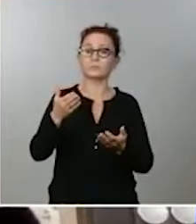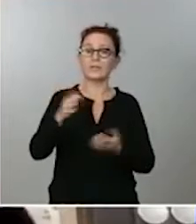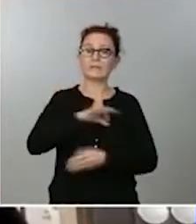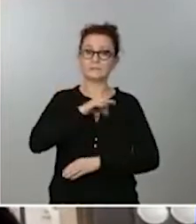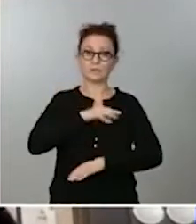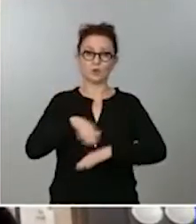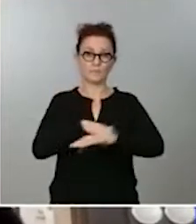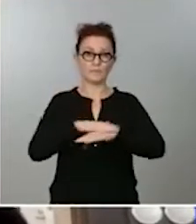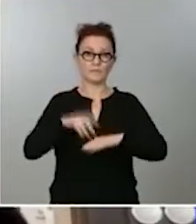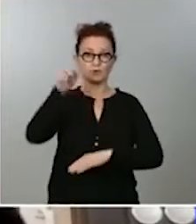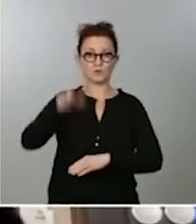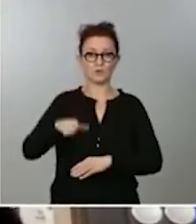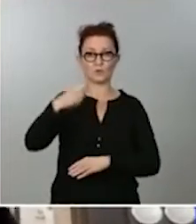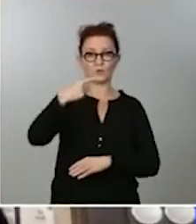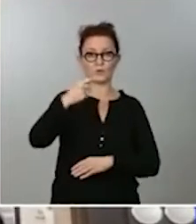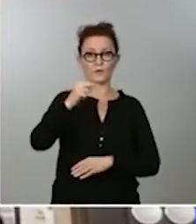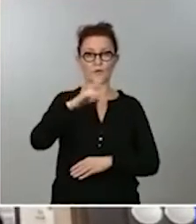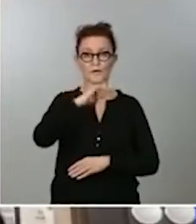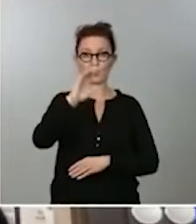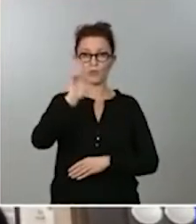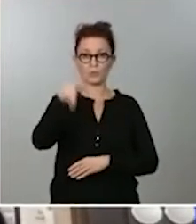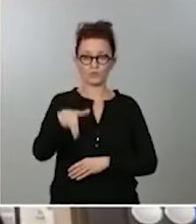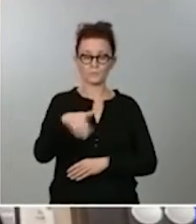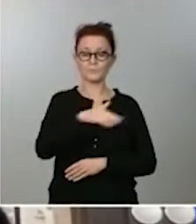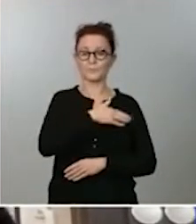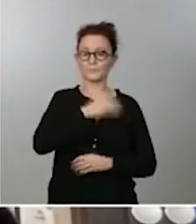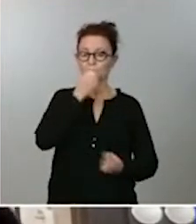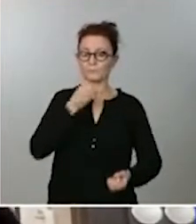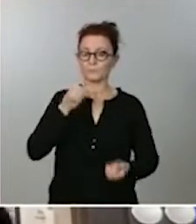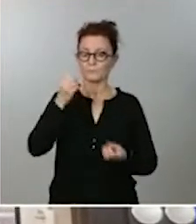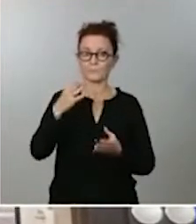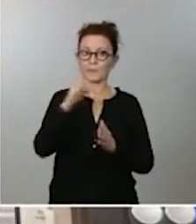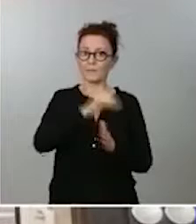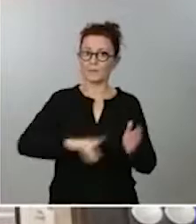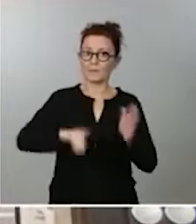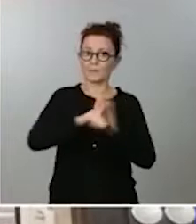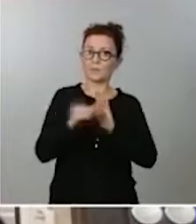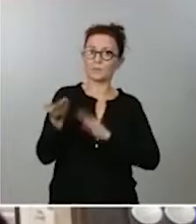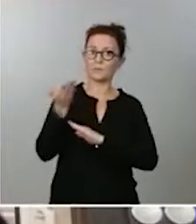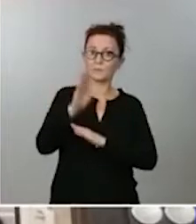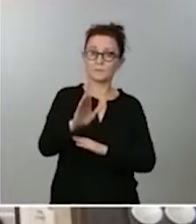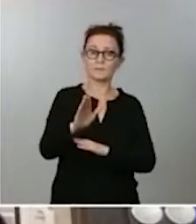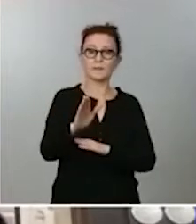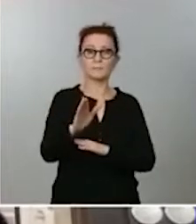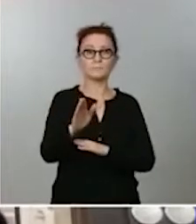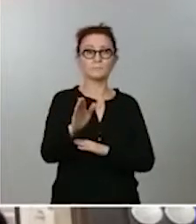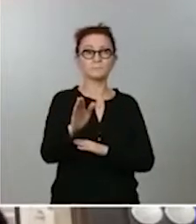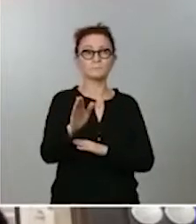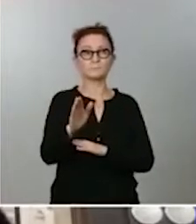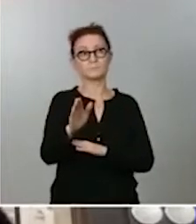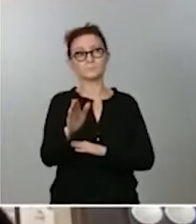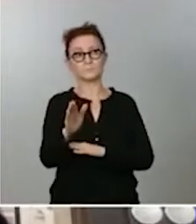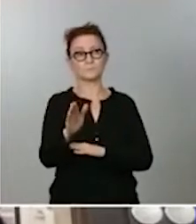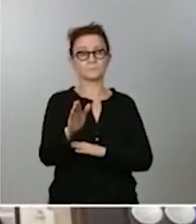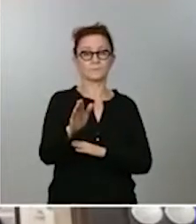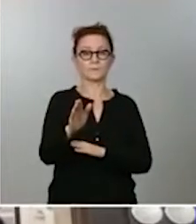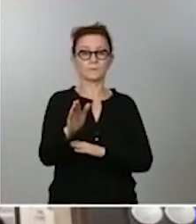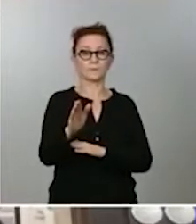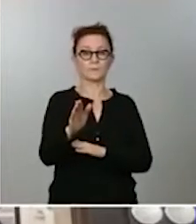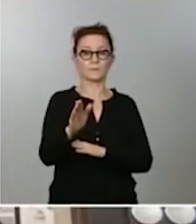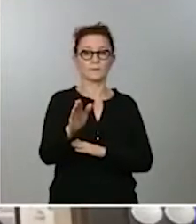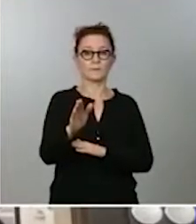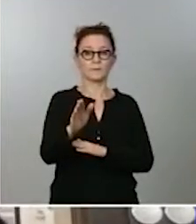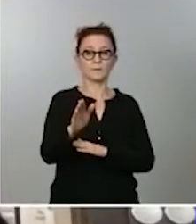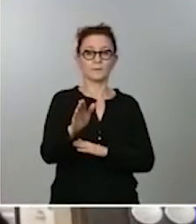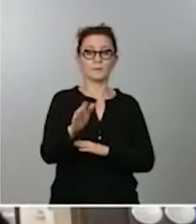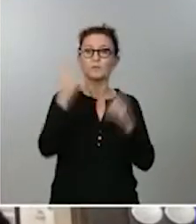Bueno, el decreto lo presentan como un... O sea, el objetivo es la protección